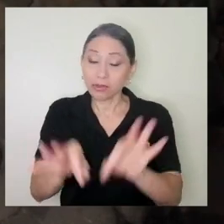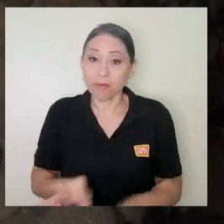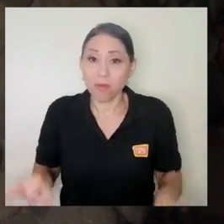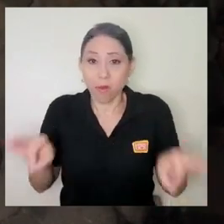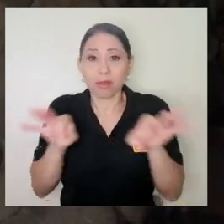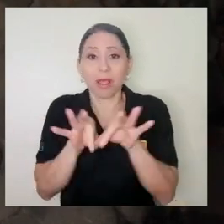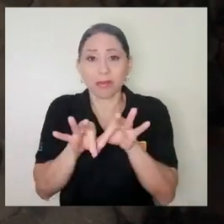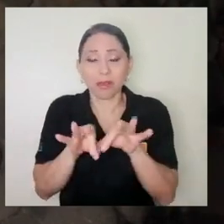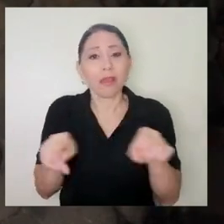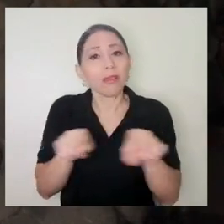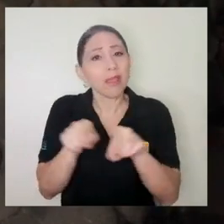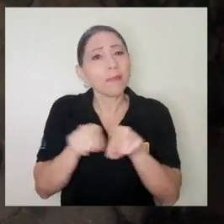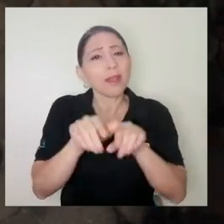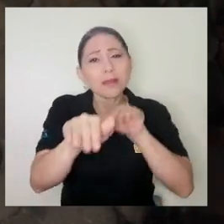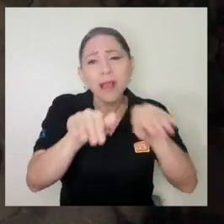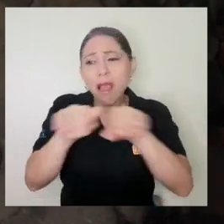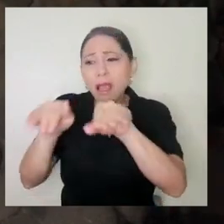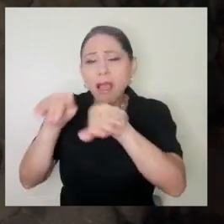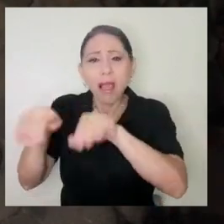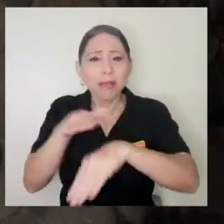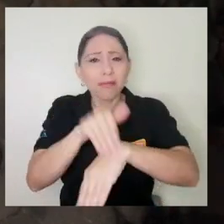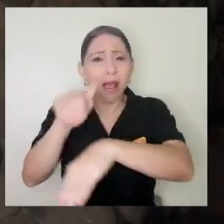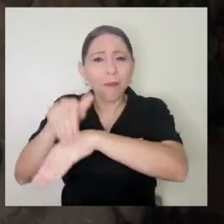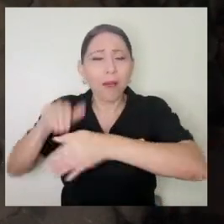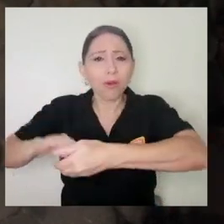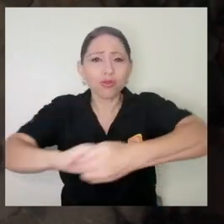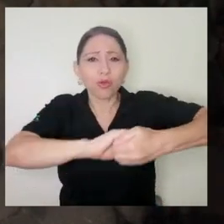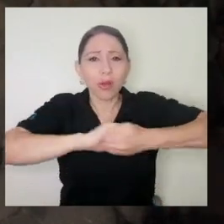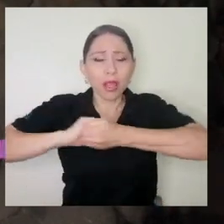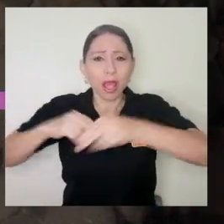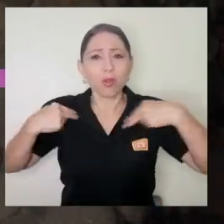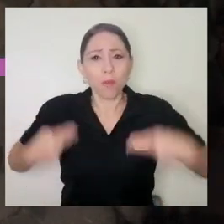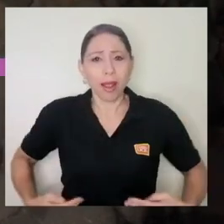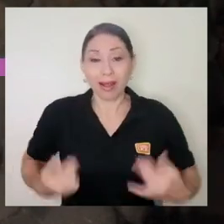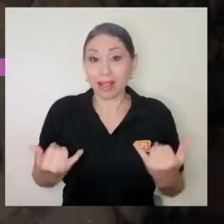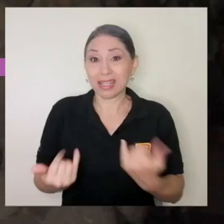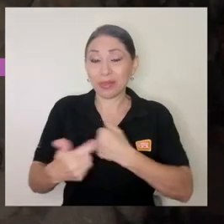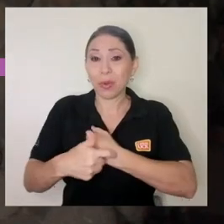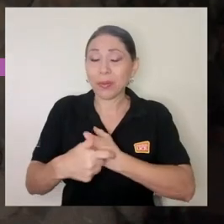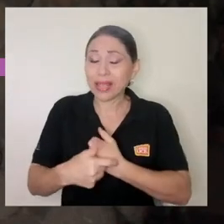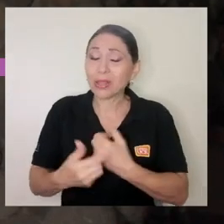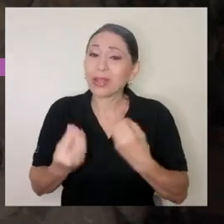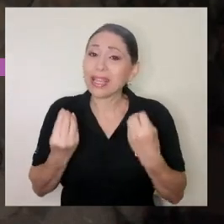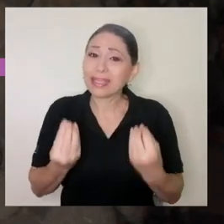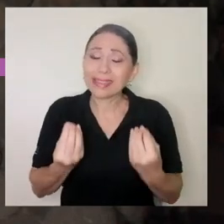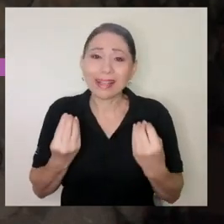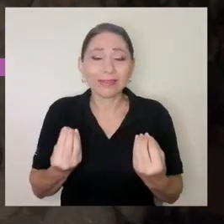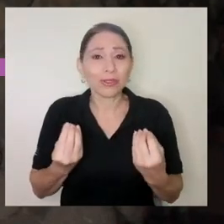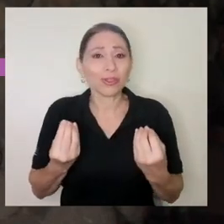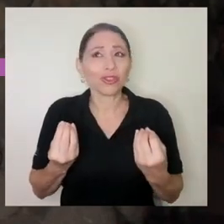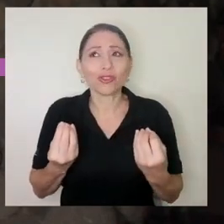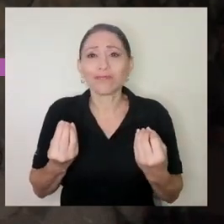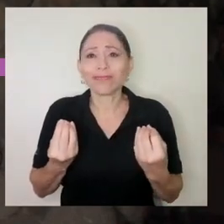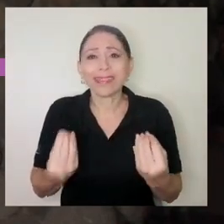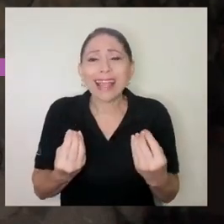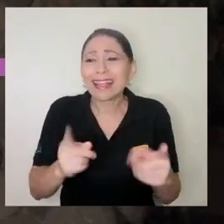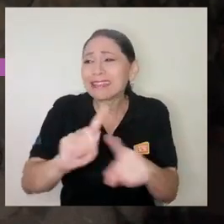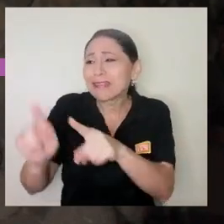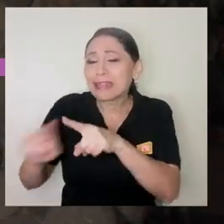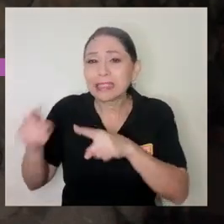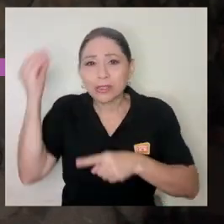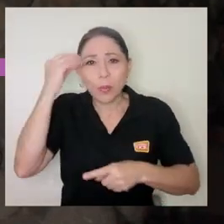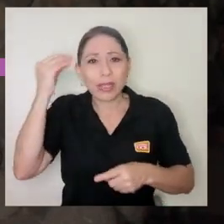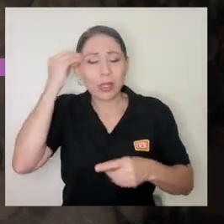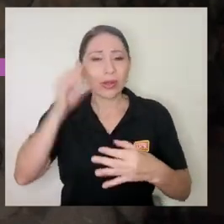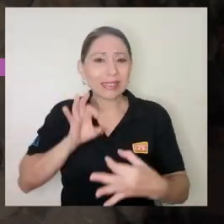de los contenidos tiene que ver también con un llamado a la solidaridad humana en estos momentos en que se han desatado tantos digamos opiniones